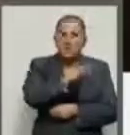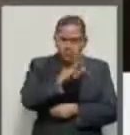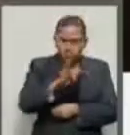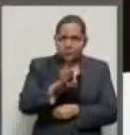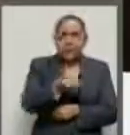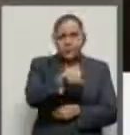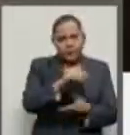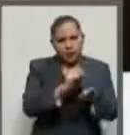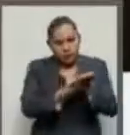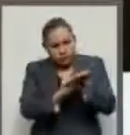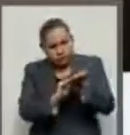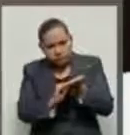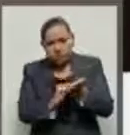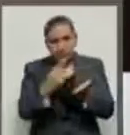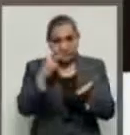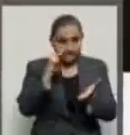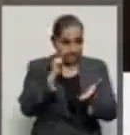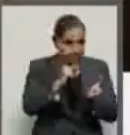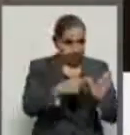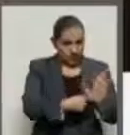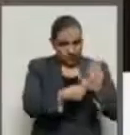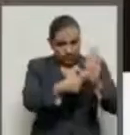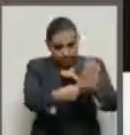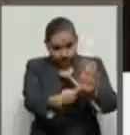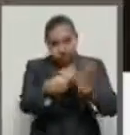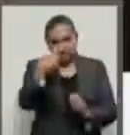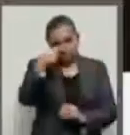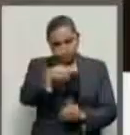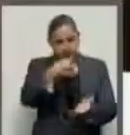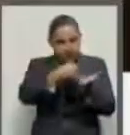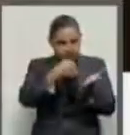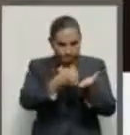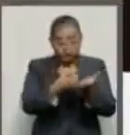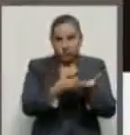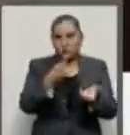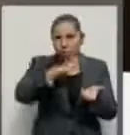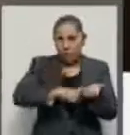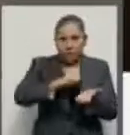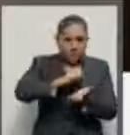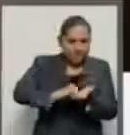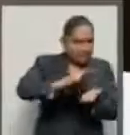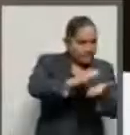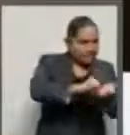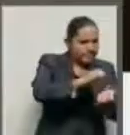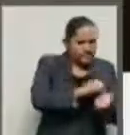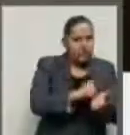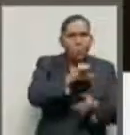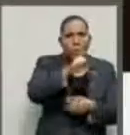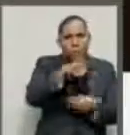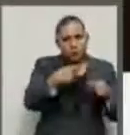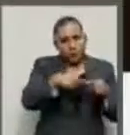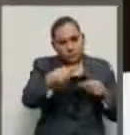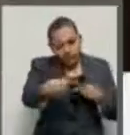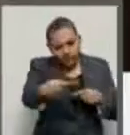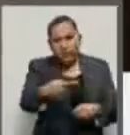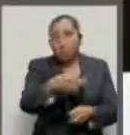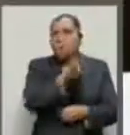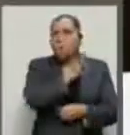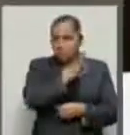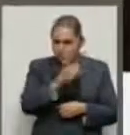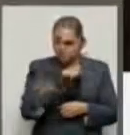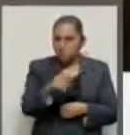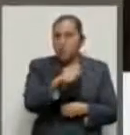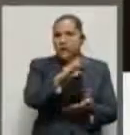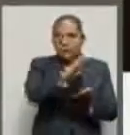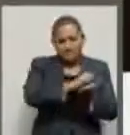el acreditamiento contra el impuesto a cargo que corresponda en los meses siguientes, hasta agotarlo